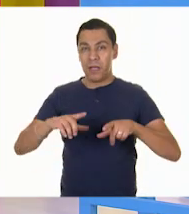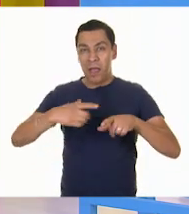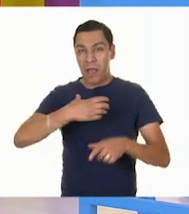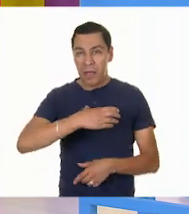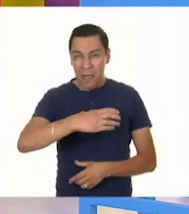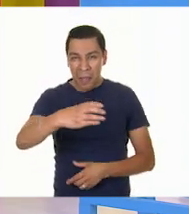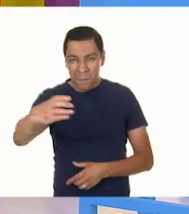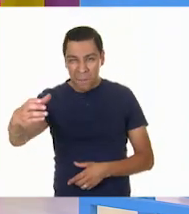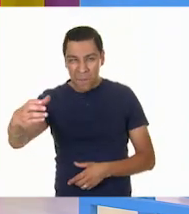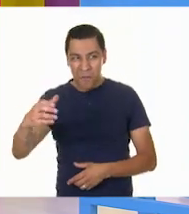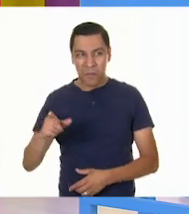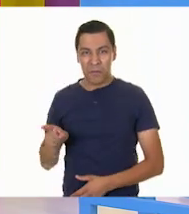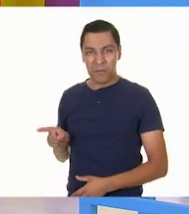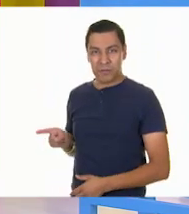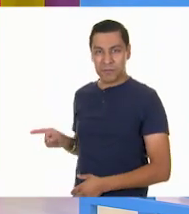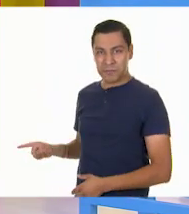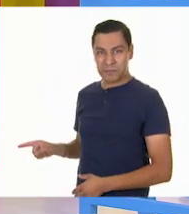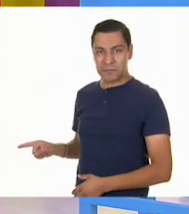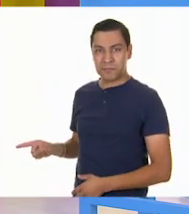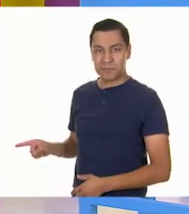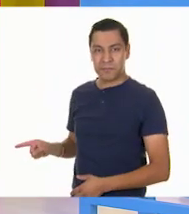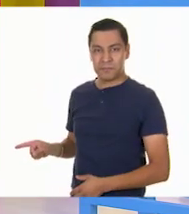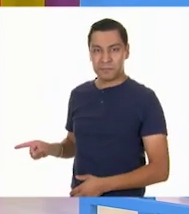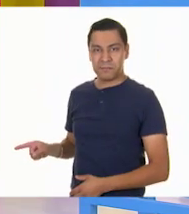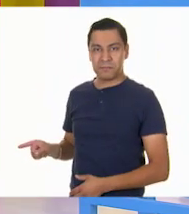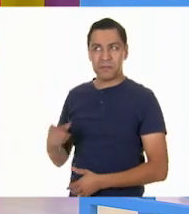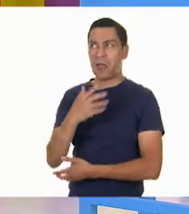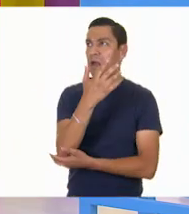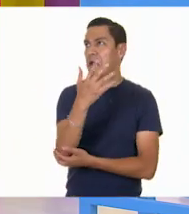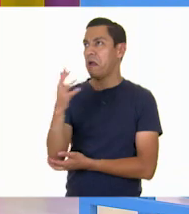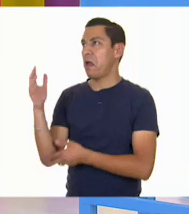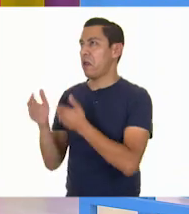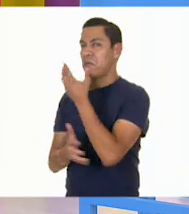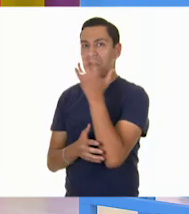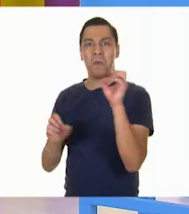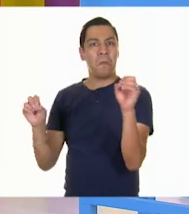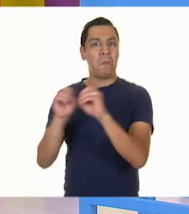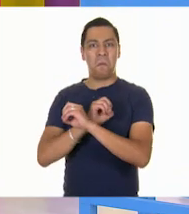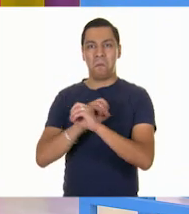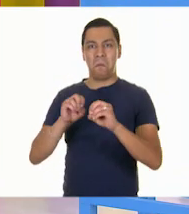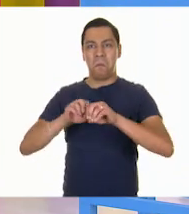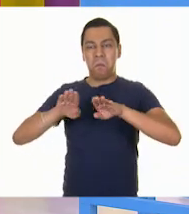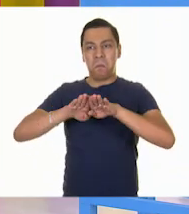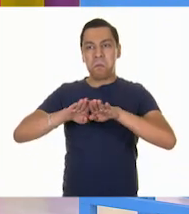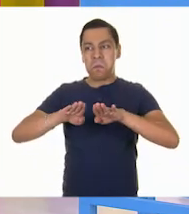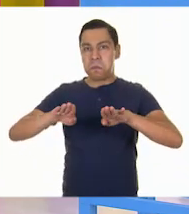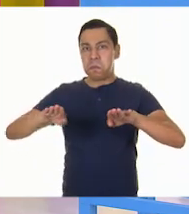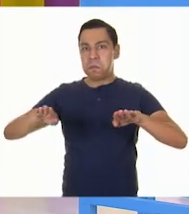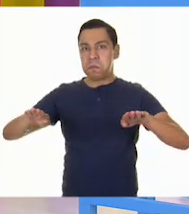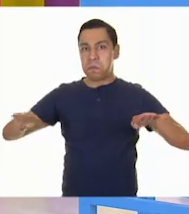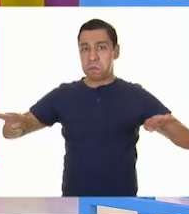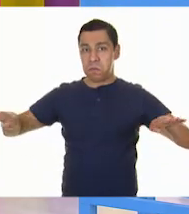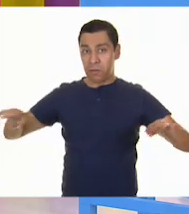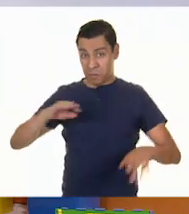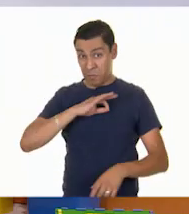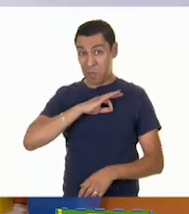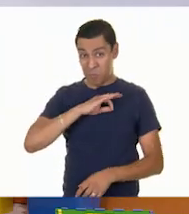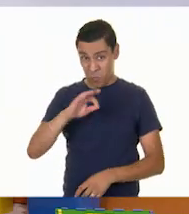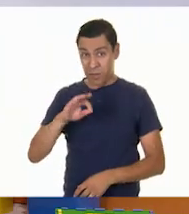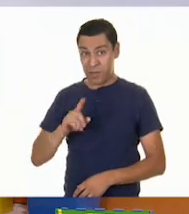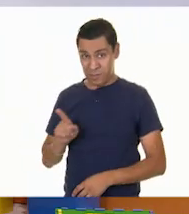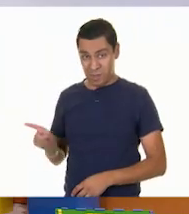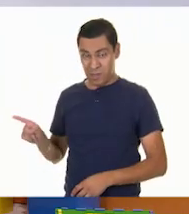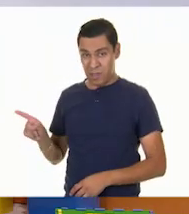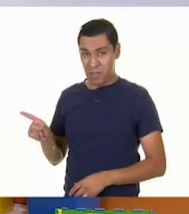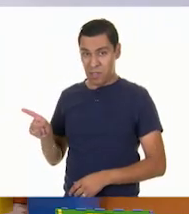¿En un llano? En un lugar donde no haya árboles y tengamos suficiente espacio y corra mucho viento. ¿Tú crees que se pueda volar ahí un papalote? A ver,